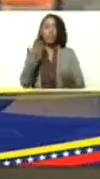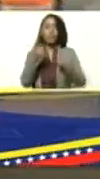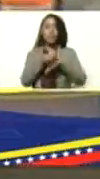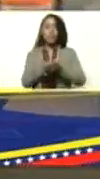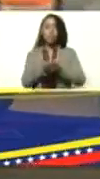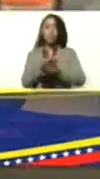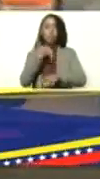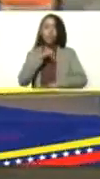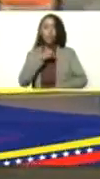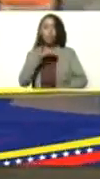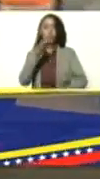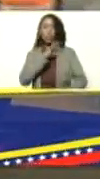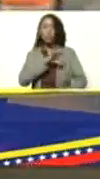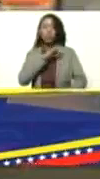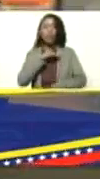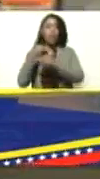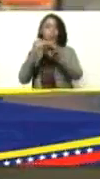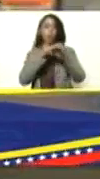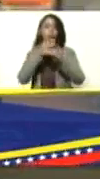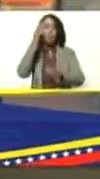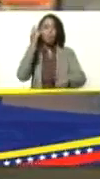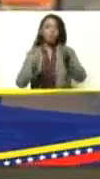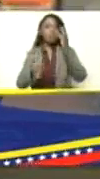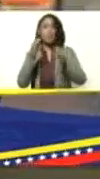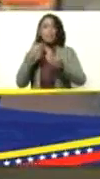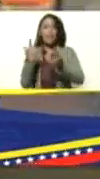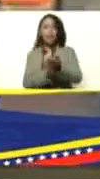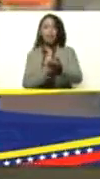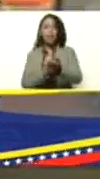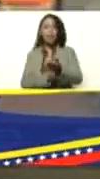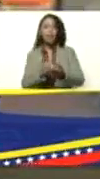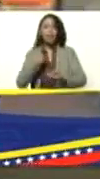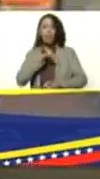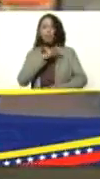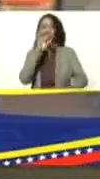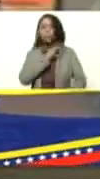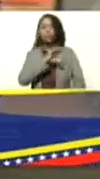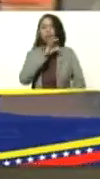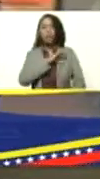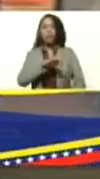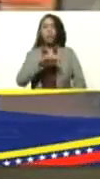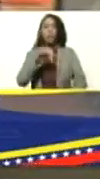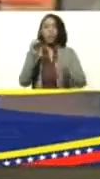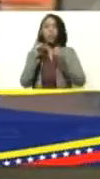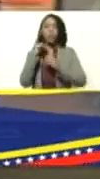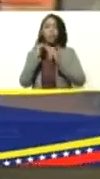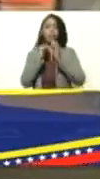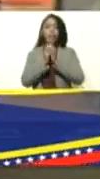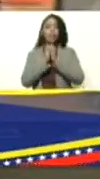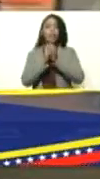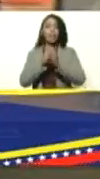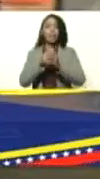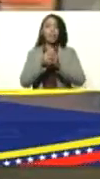socialismo de igualdad de justicia de hermandad nuestro socialismo cristiano cristiano